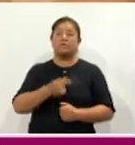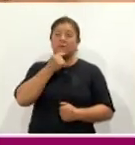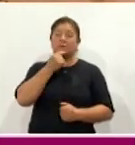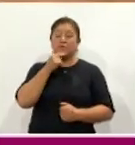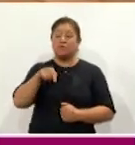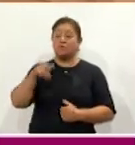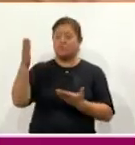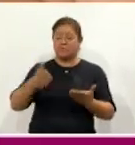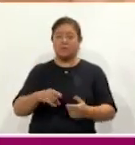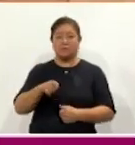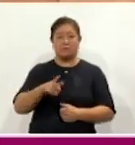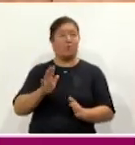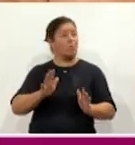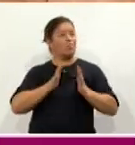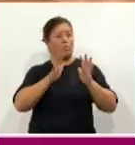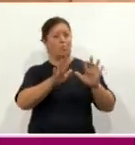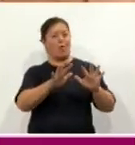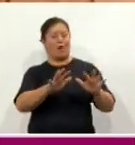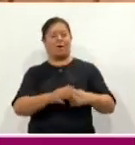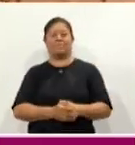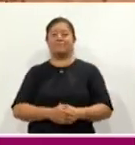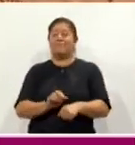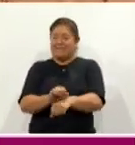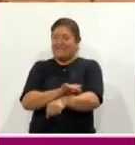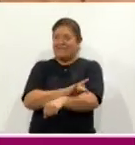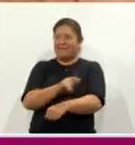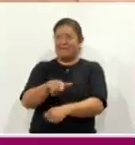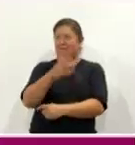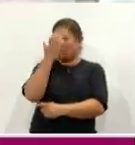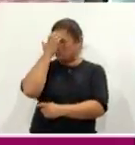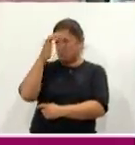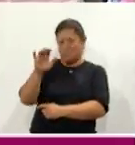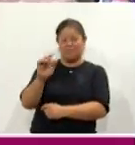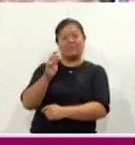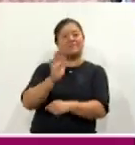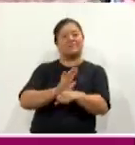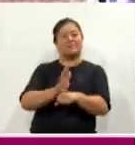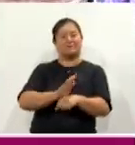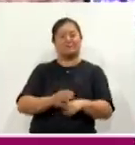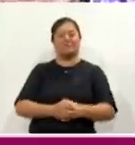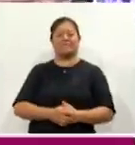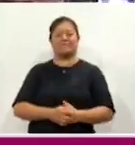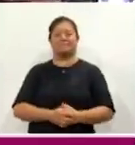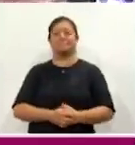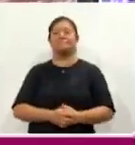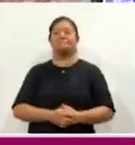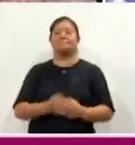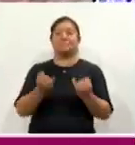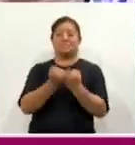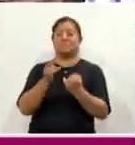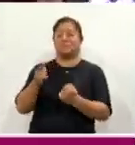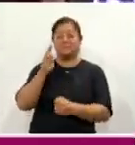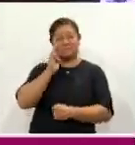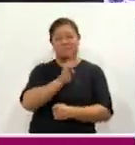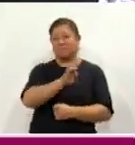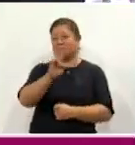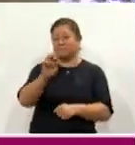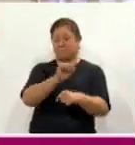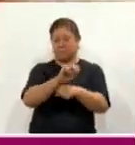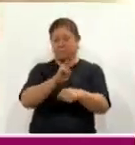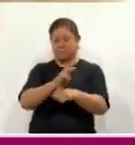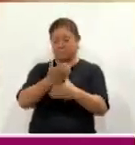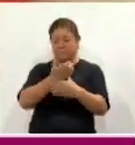que dicen, ¡órale! O sea, se emocionan porque no conocen el cine. Igualmente, la mandataria supervisó las instalaciones de la